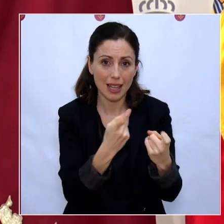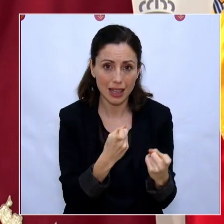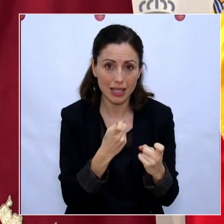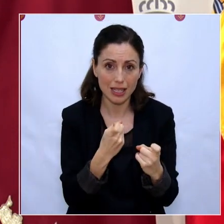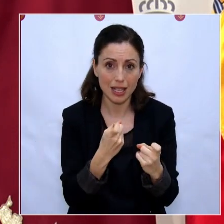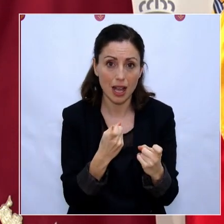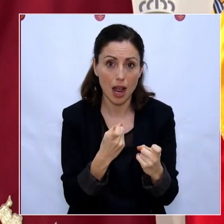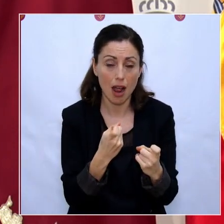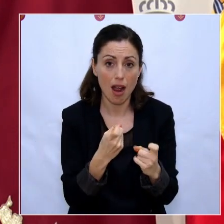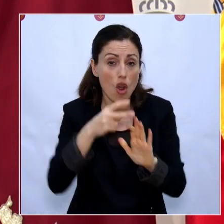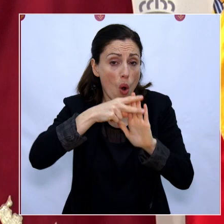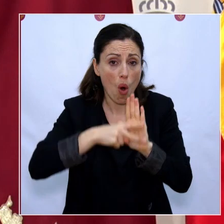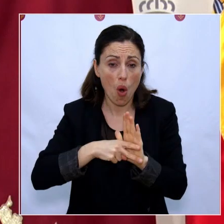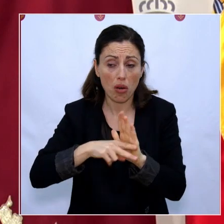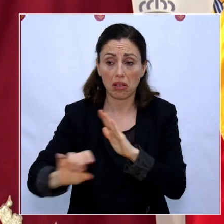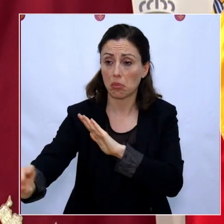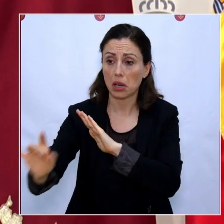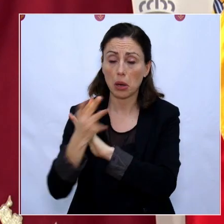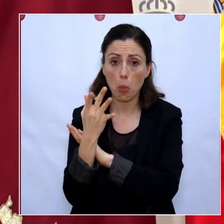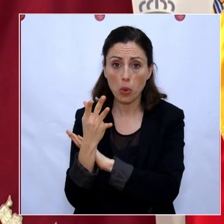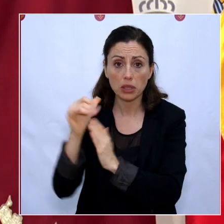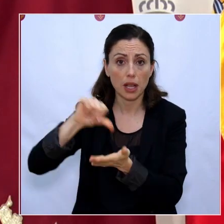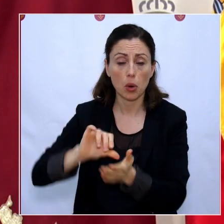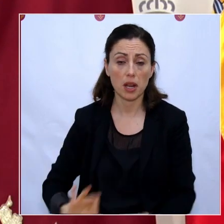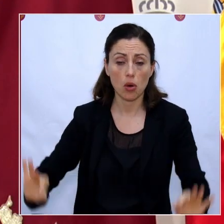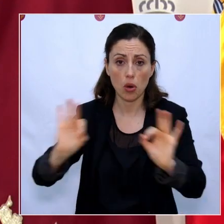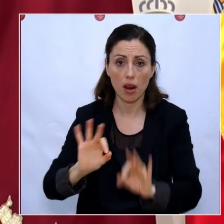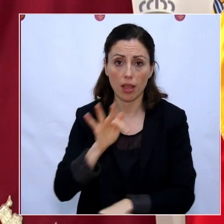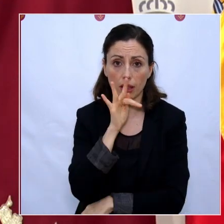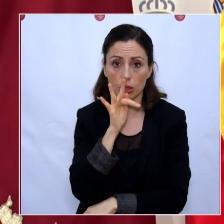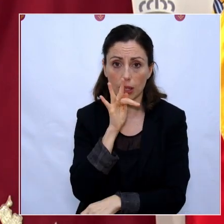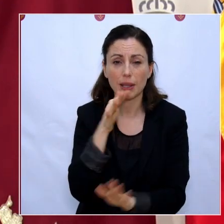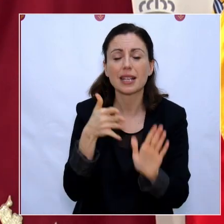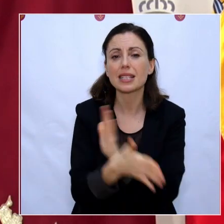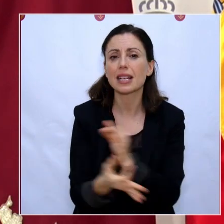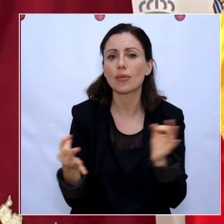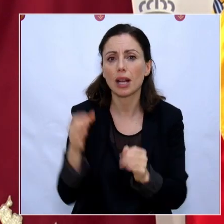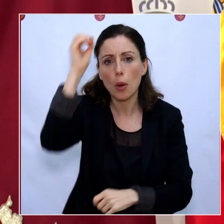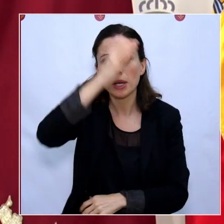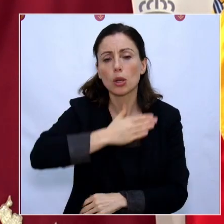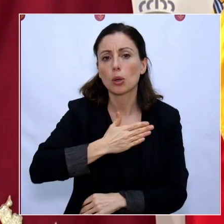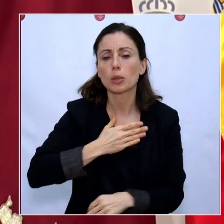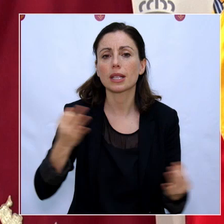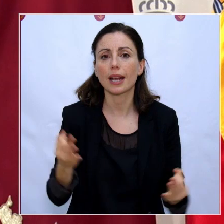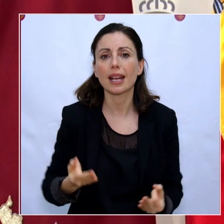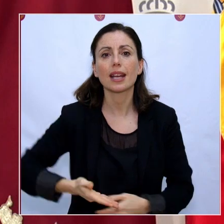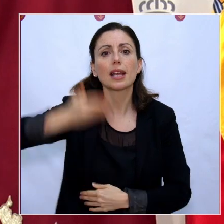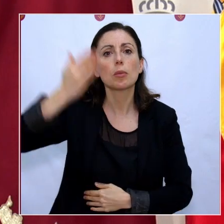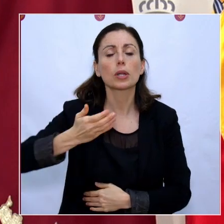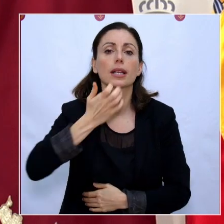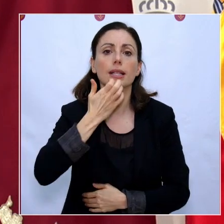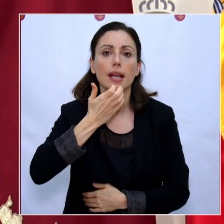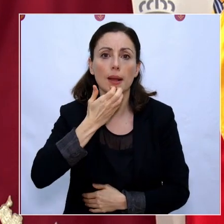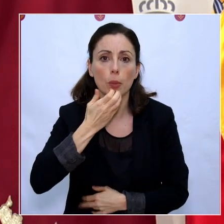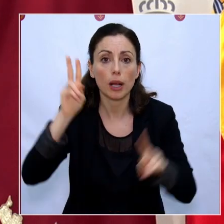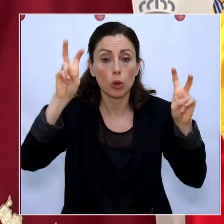no ha sido respondida por el Gobierno central. Es decir, consideramos esenciales la industria